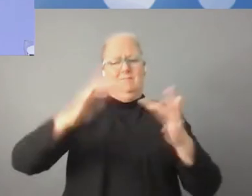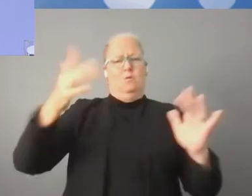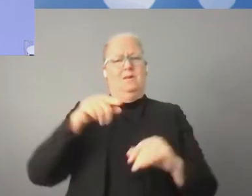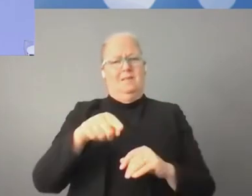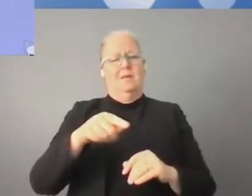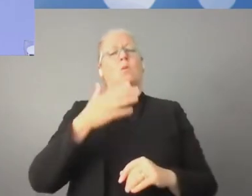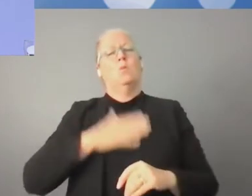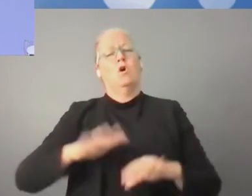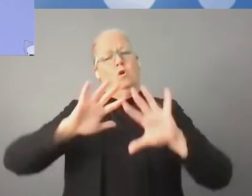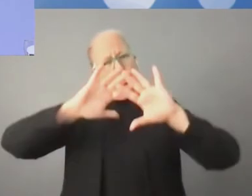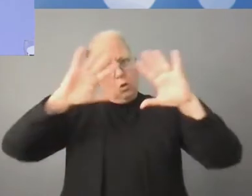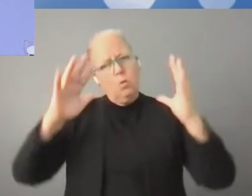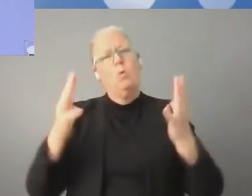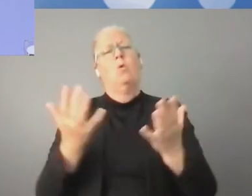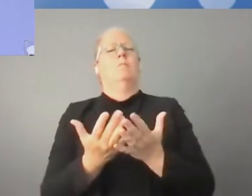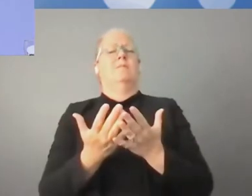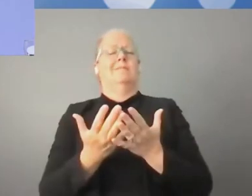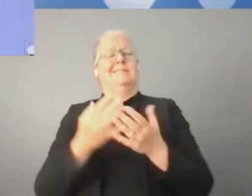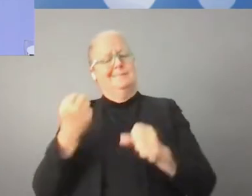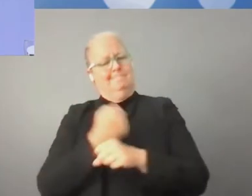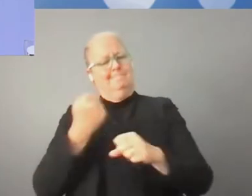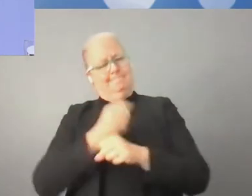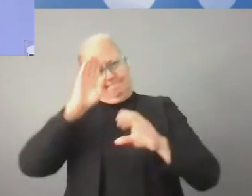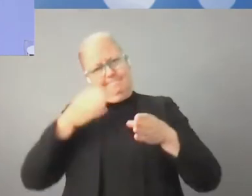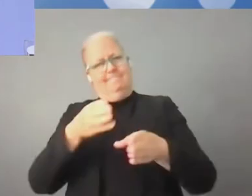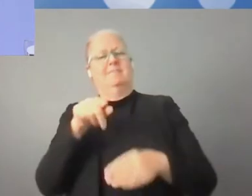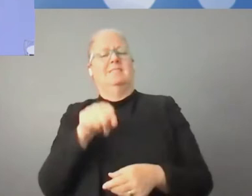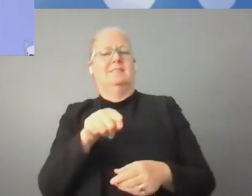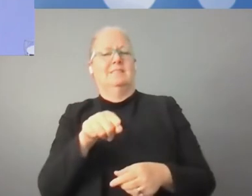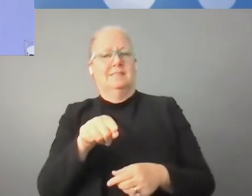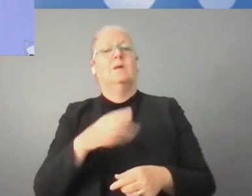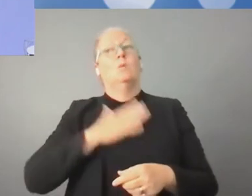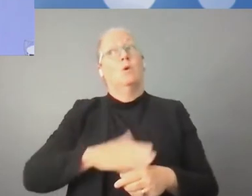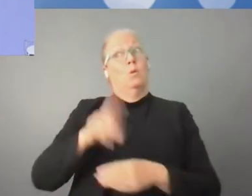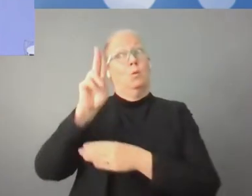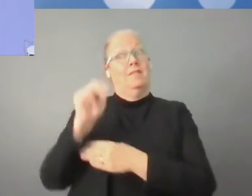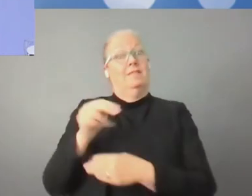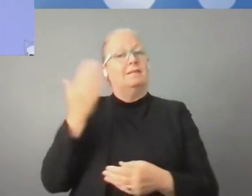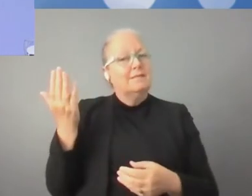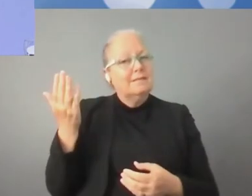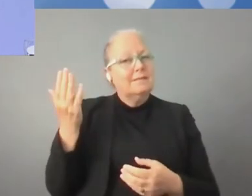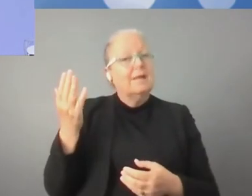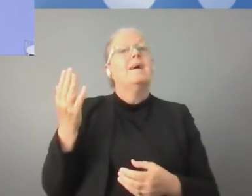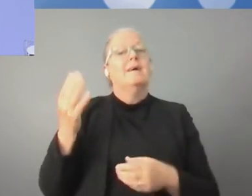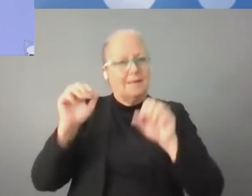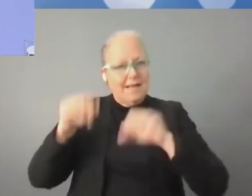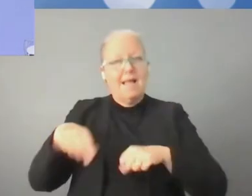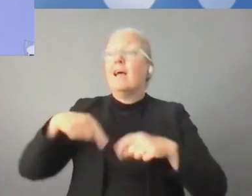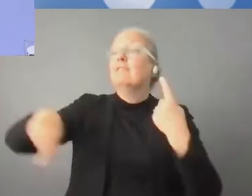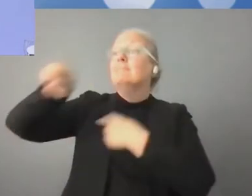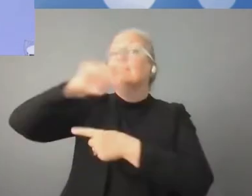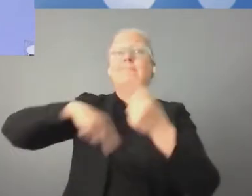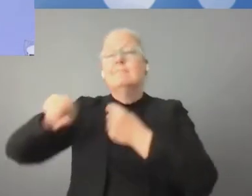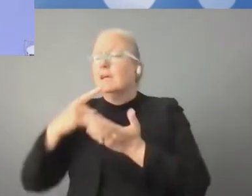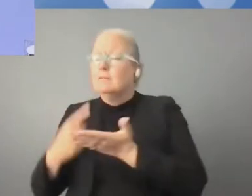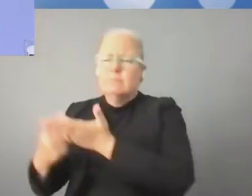consideramos que es un espacio que requiere acciones globales. Por lo tanto, en el marco